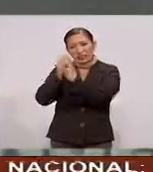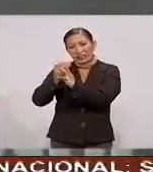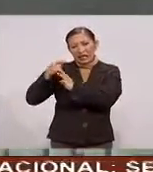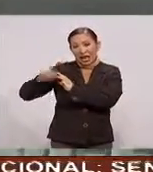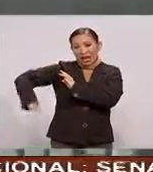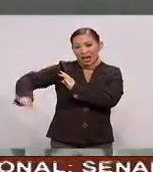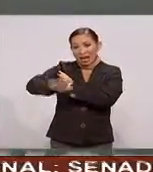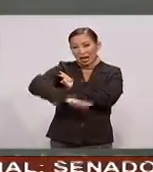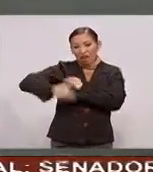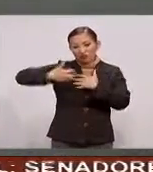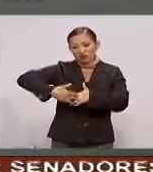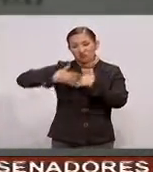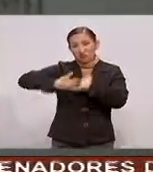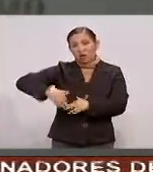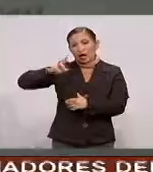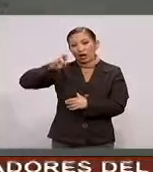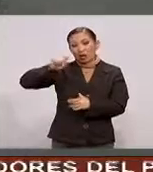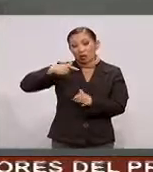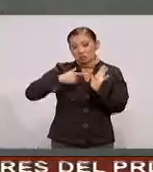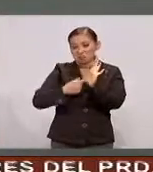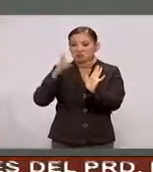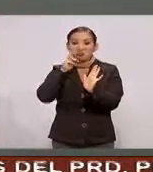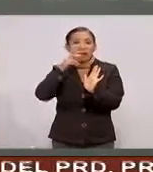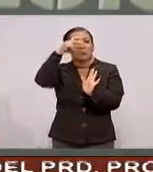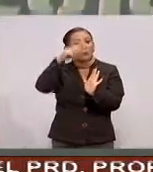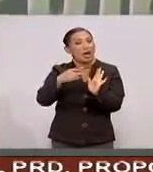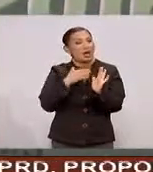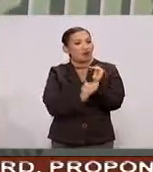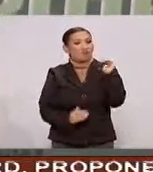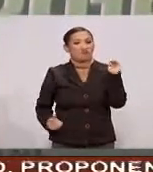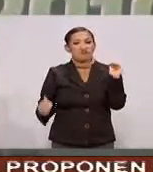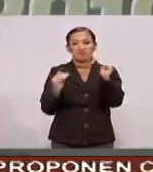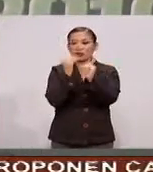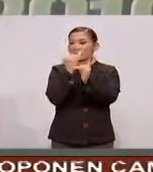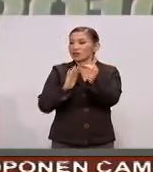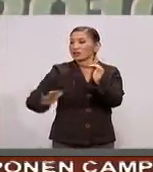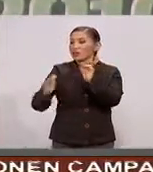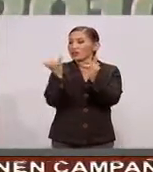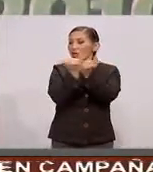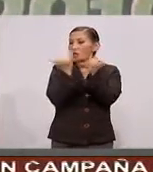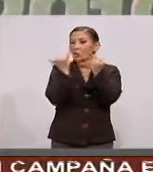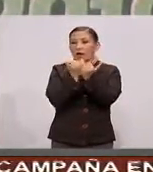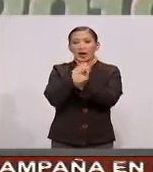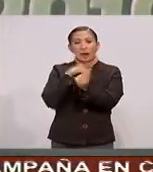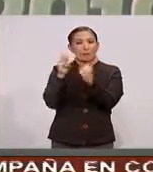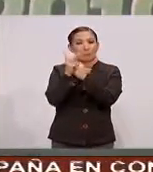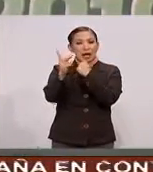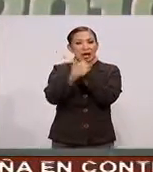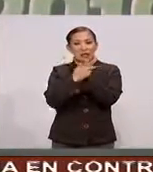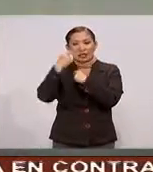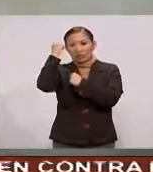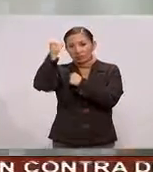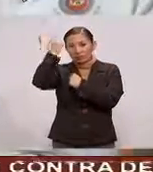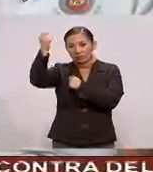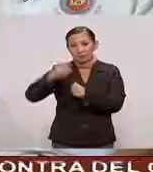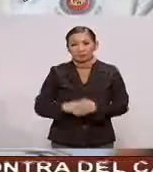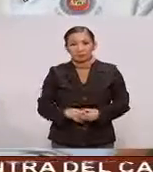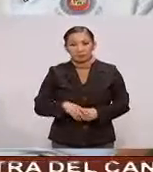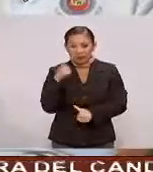En el campo De la robótica Demostrando así Que México Se encuentra A la altura De los mejores Y más experimentados En tecnología